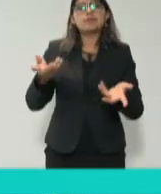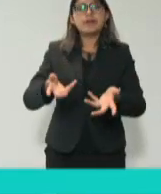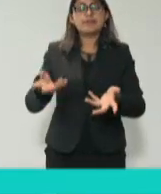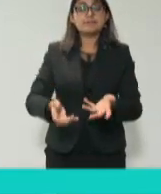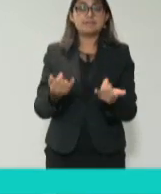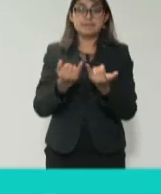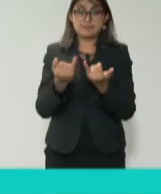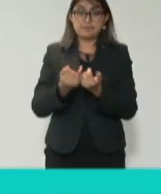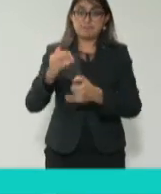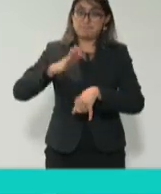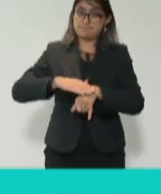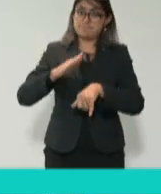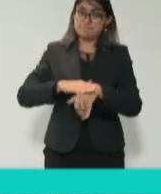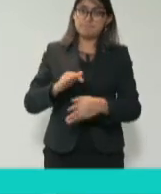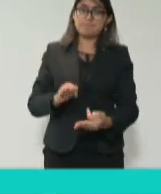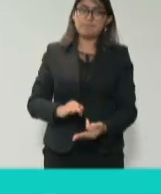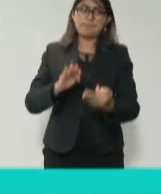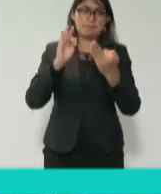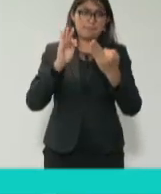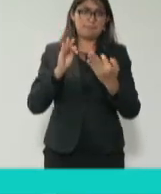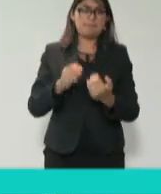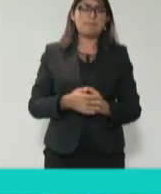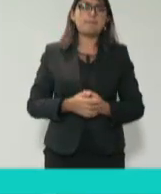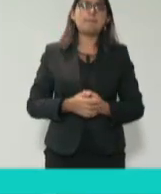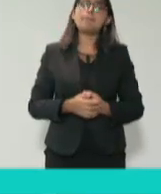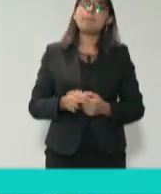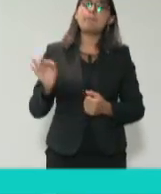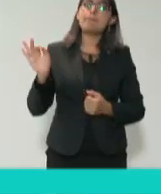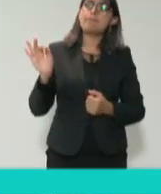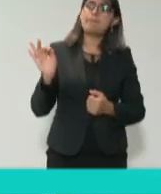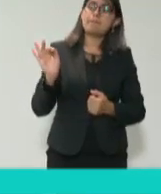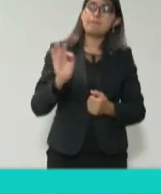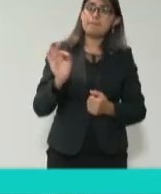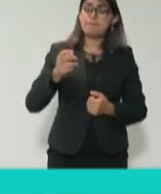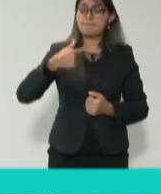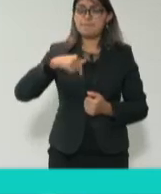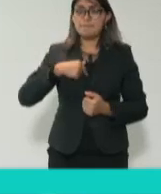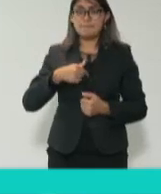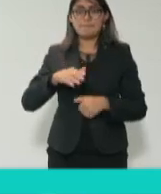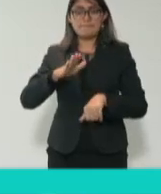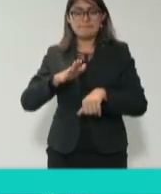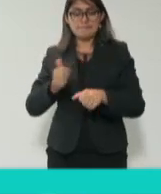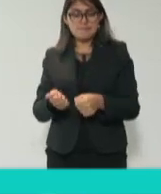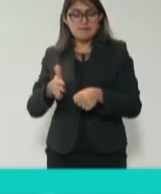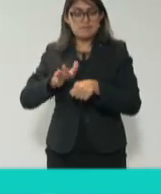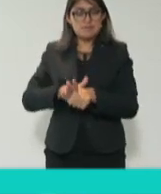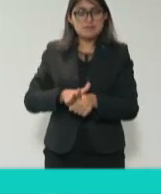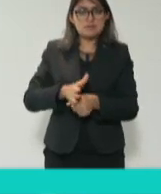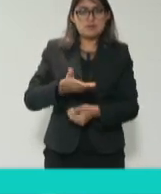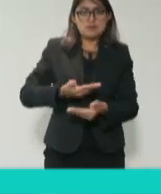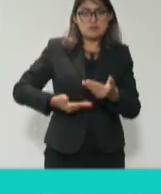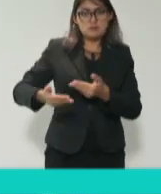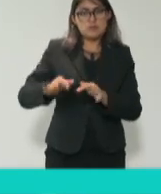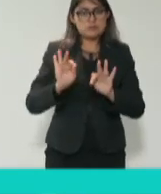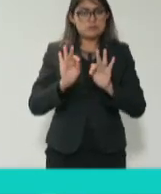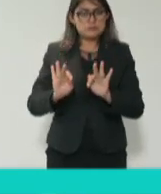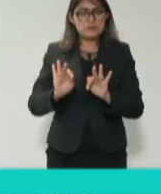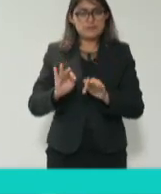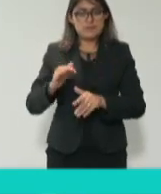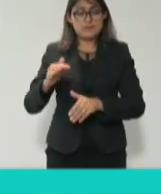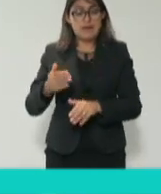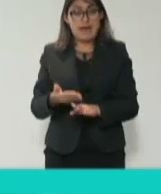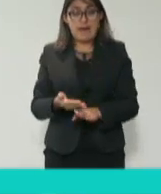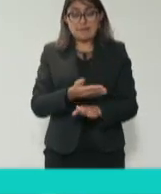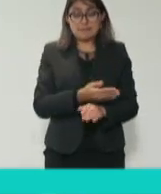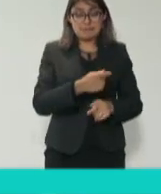de cuentas. Si no trabajamos en una gestión administrativa eficiente, lo que pongamos acá no sirve, no sirve para nada. Y